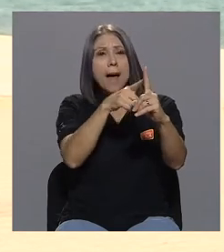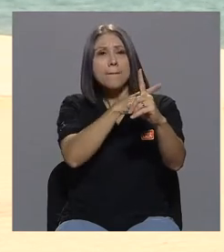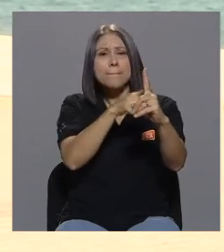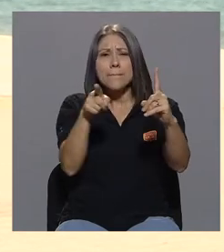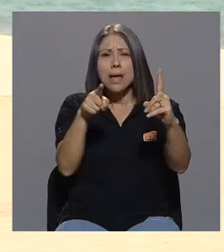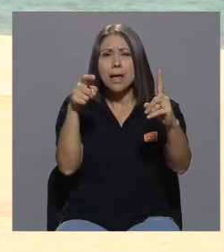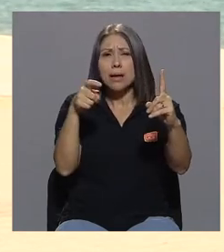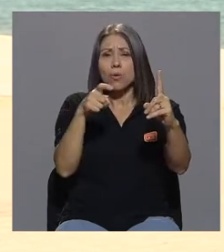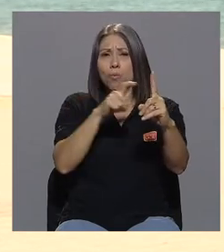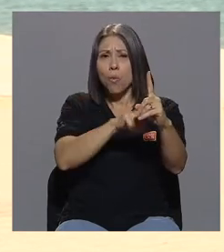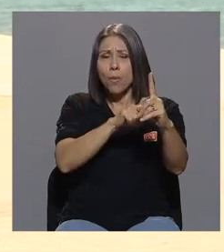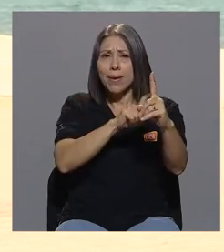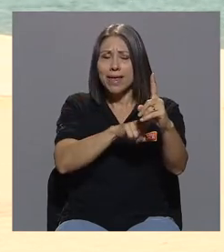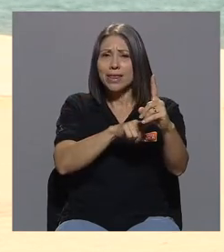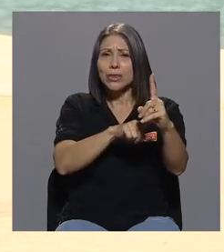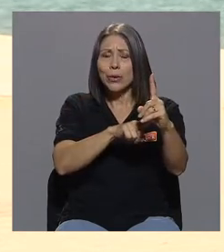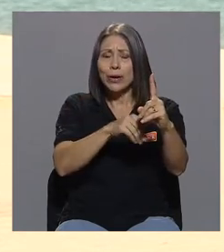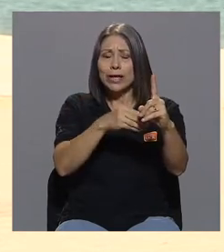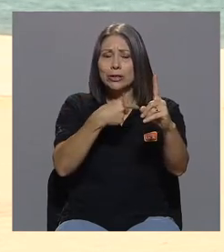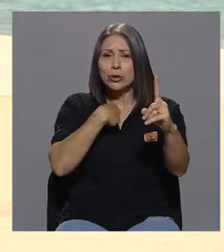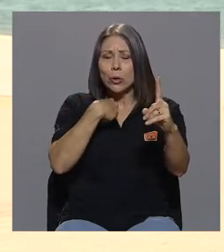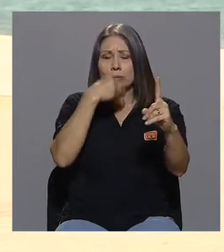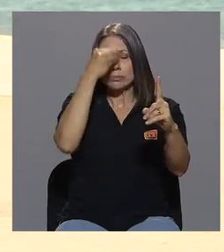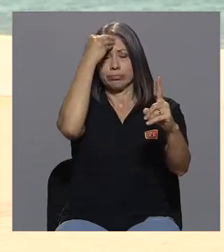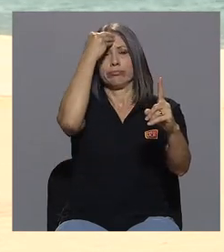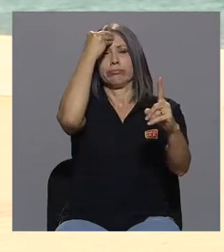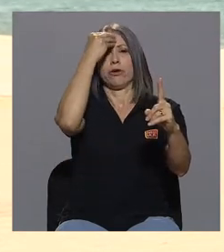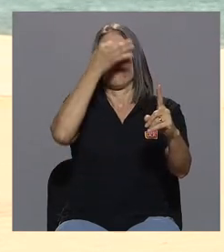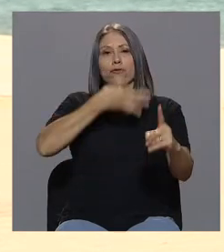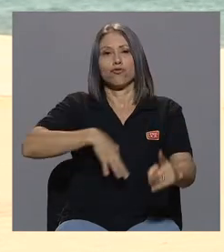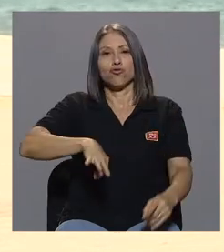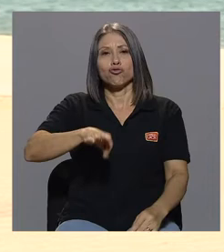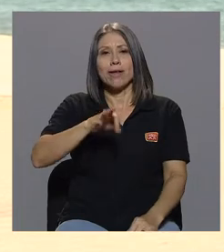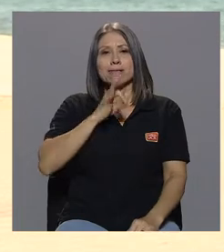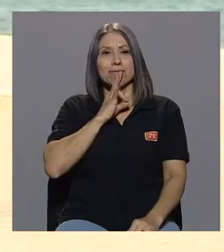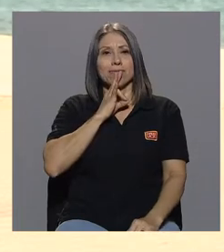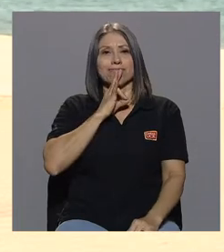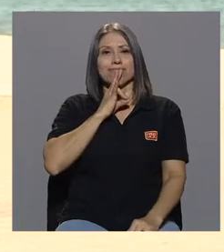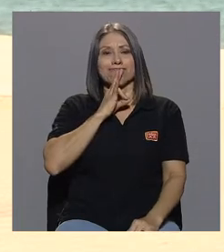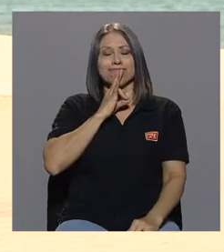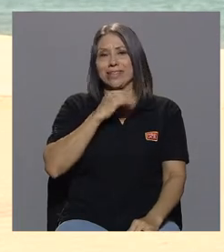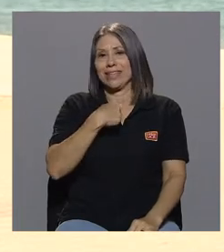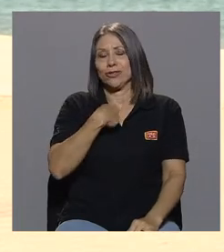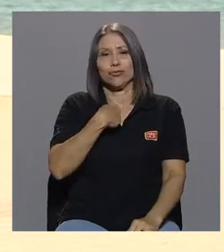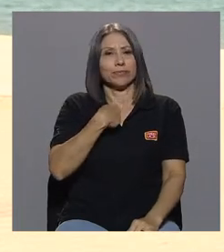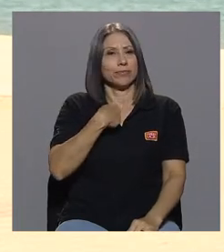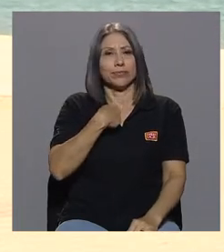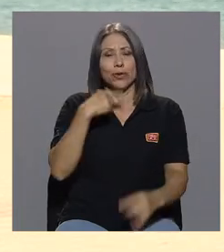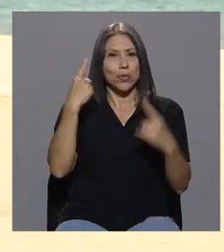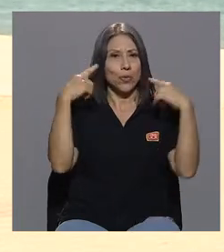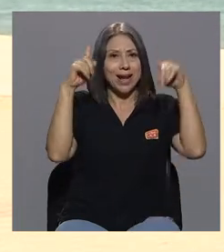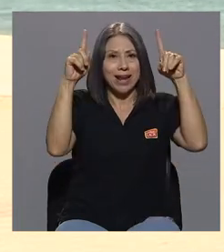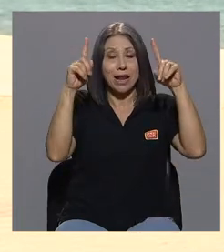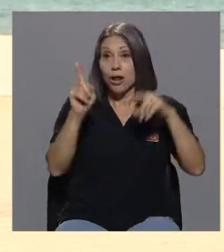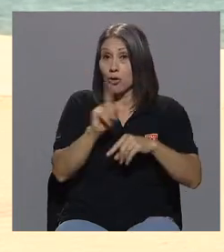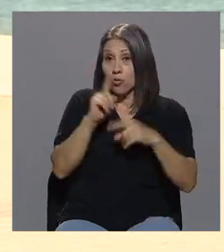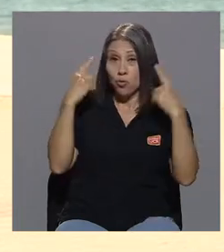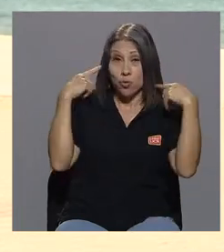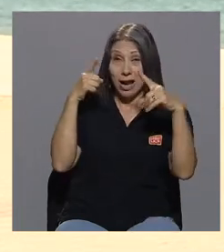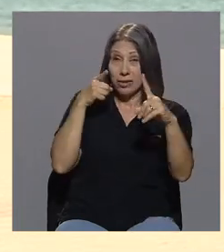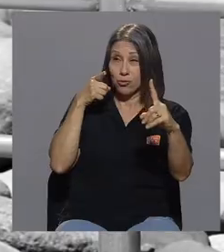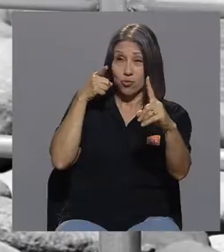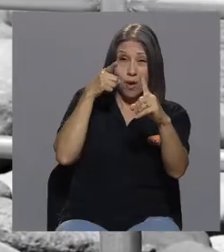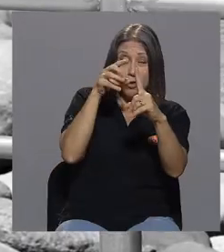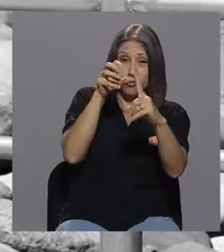la frustración, ¿verdad? De no lograr... No voy a concretar los sueños. De no poder lograr